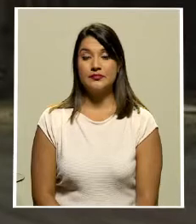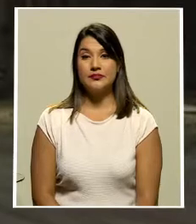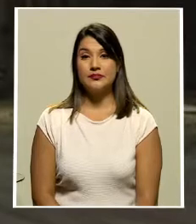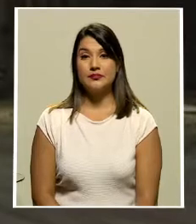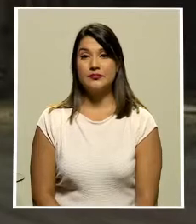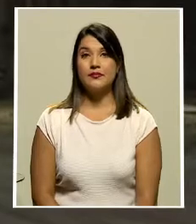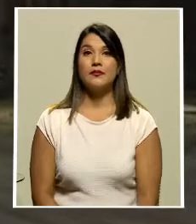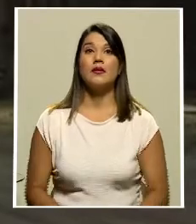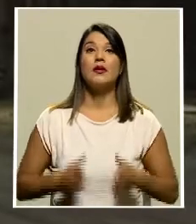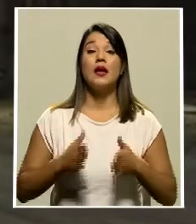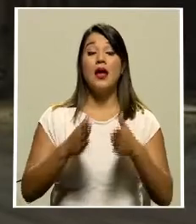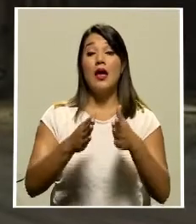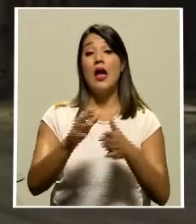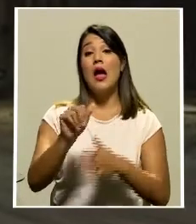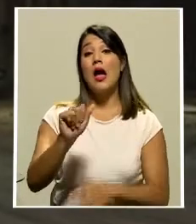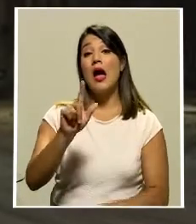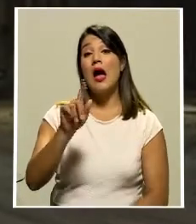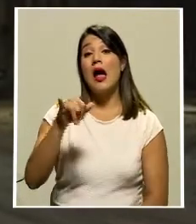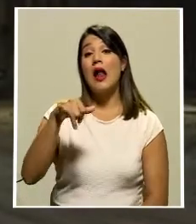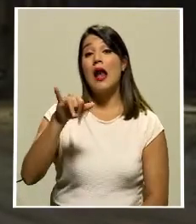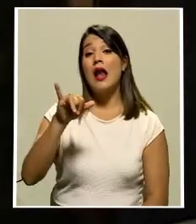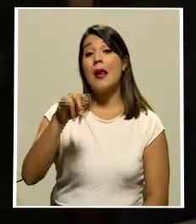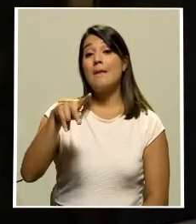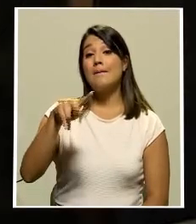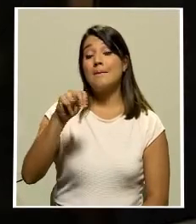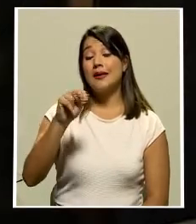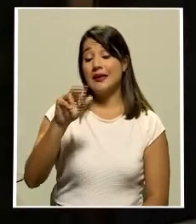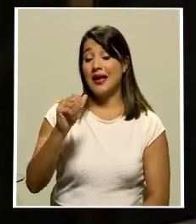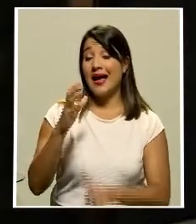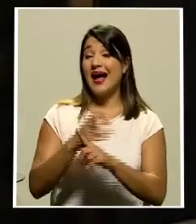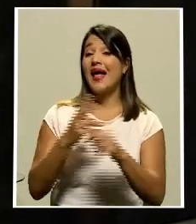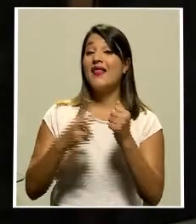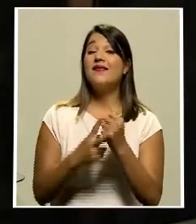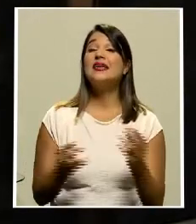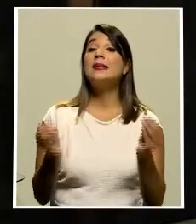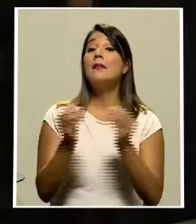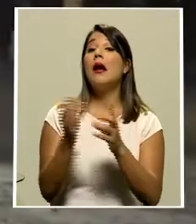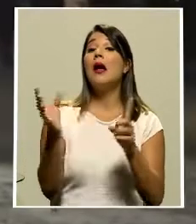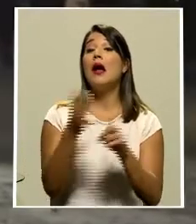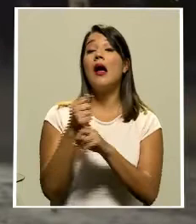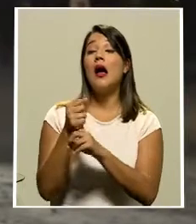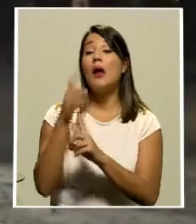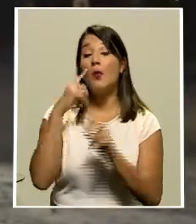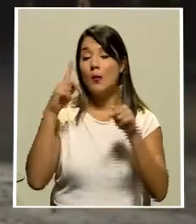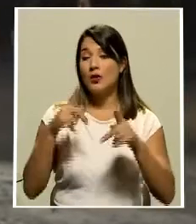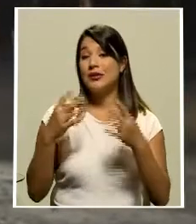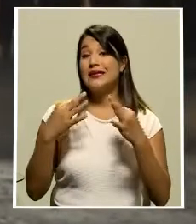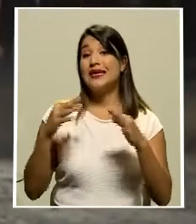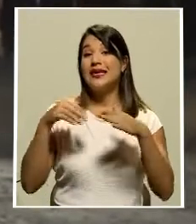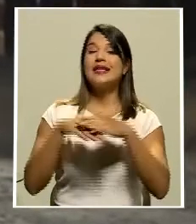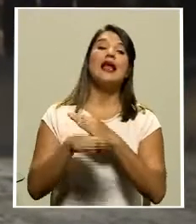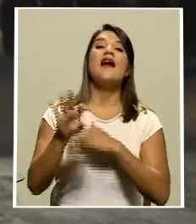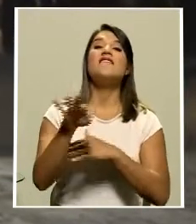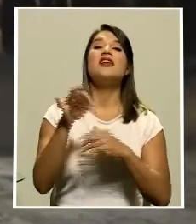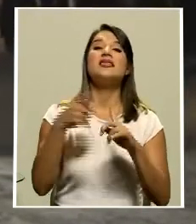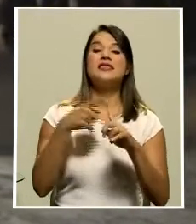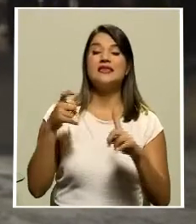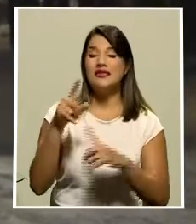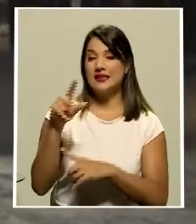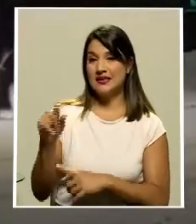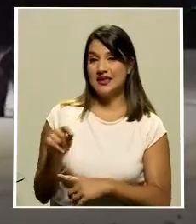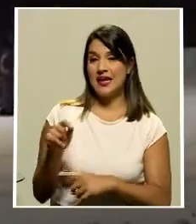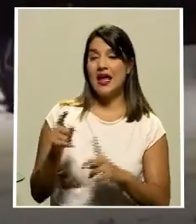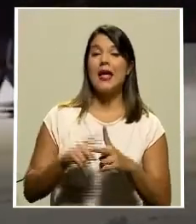la ruta alpina es cada vez más frecuentada por los migrantes que intentan entrar en Francia desde Italia el camino comienza